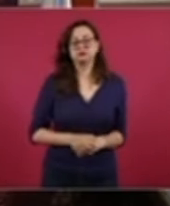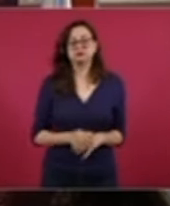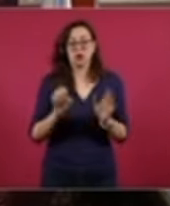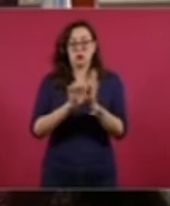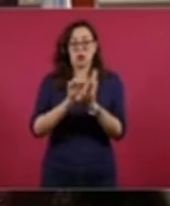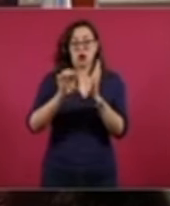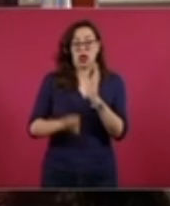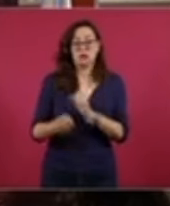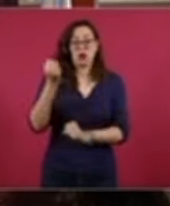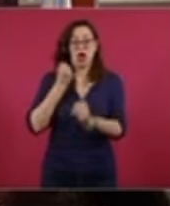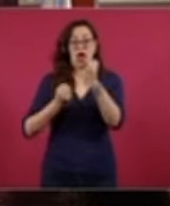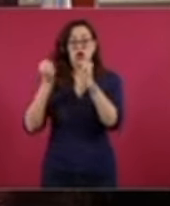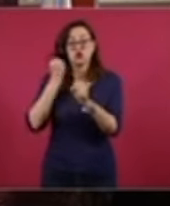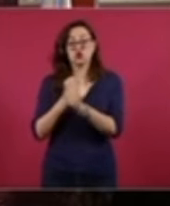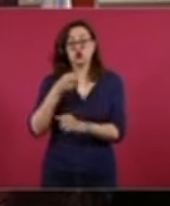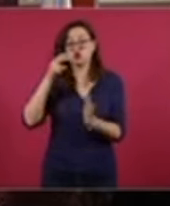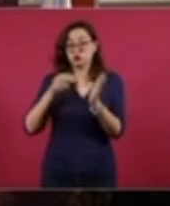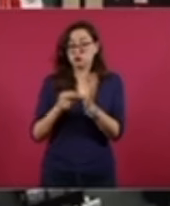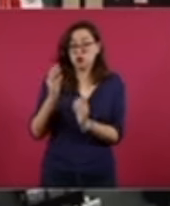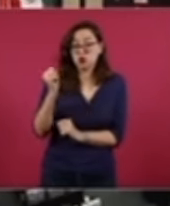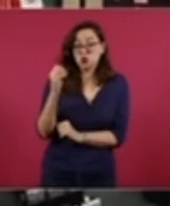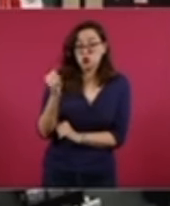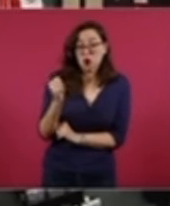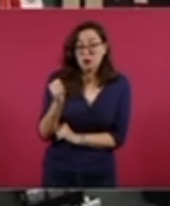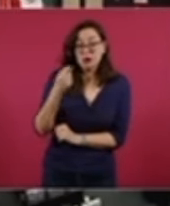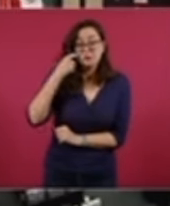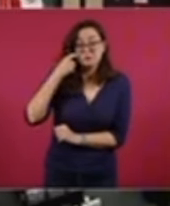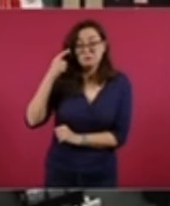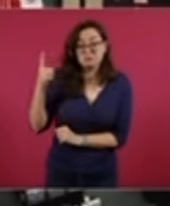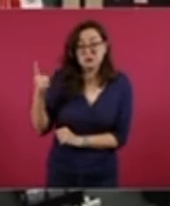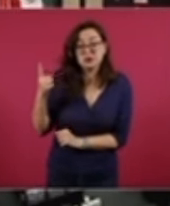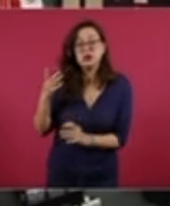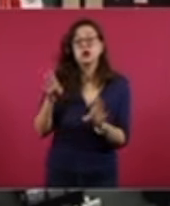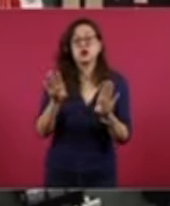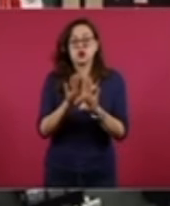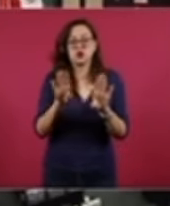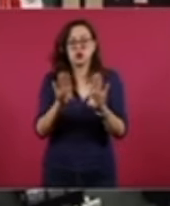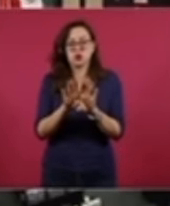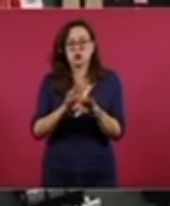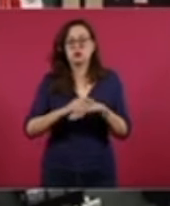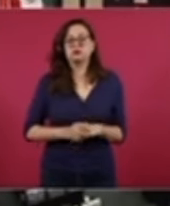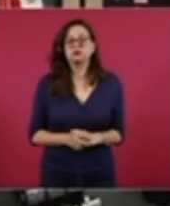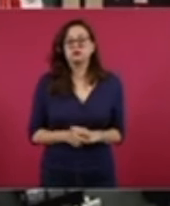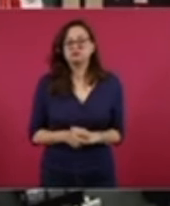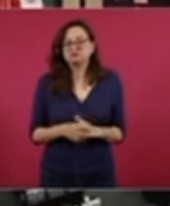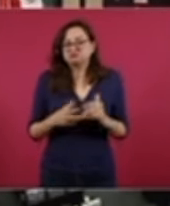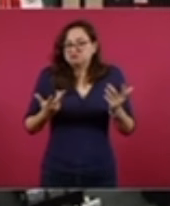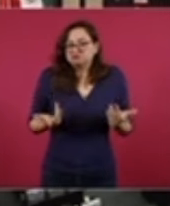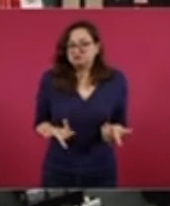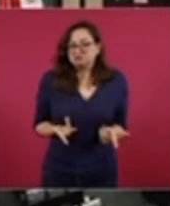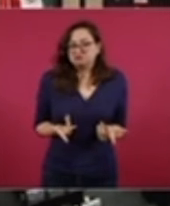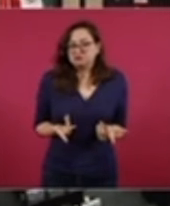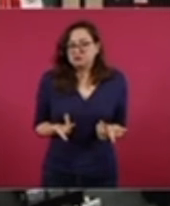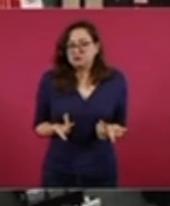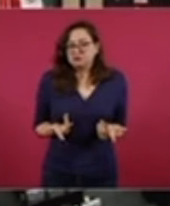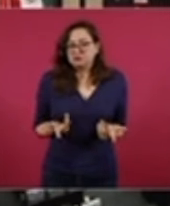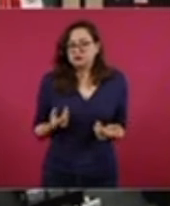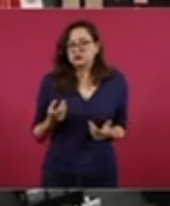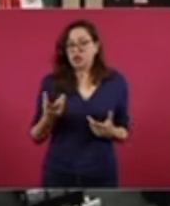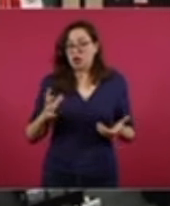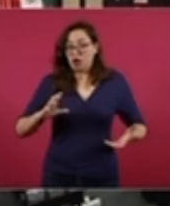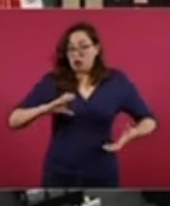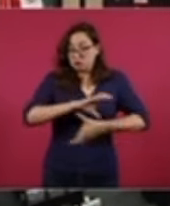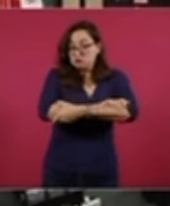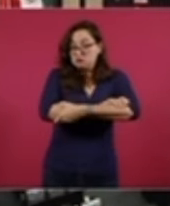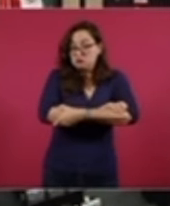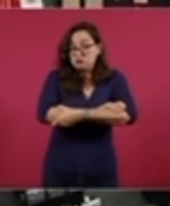Ecologista, también PT y lo que era Convergencia, hoy Movimiento Ciudadano. ¿Cuál fue la distribución de los diputados